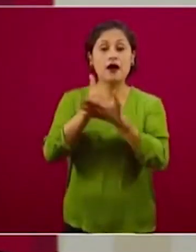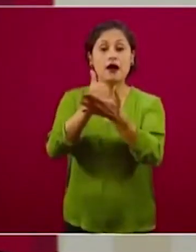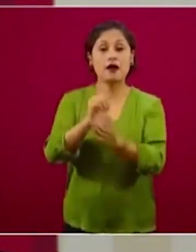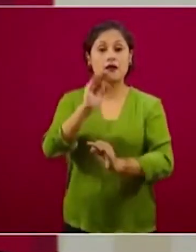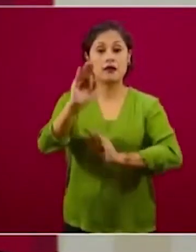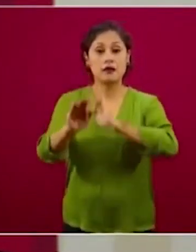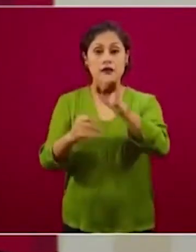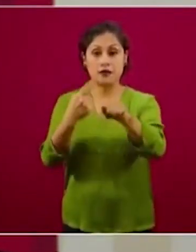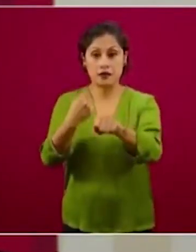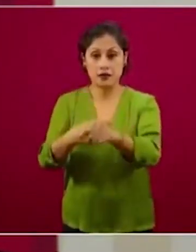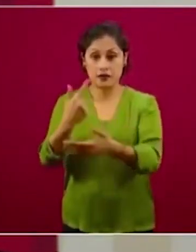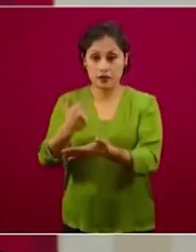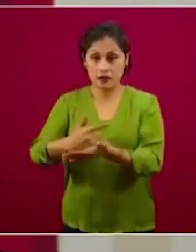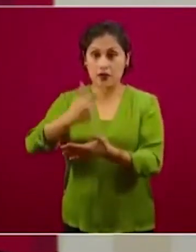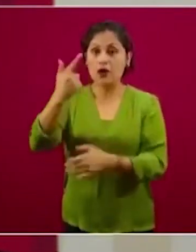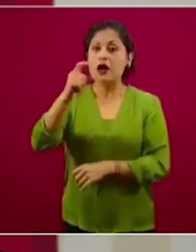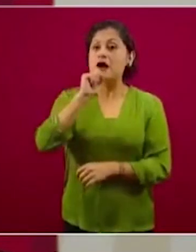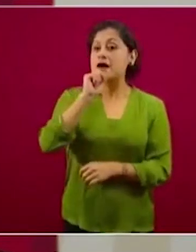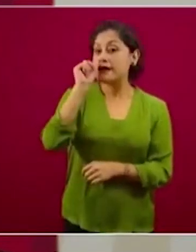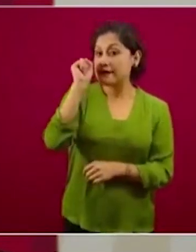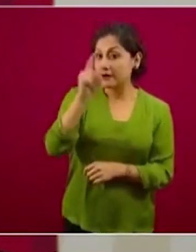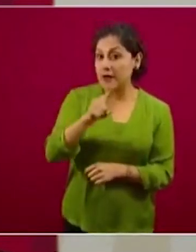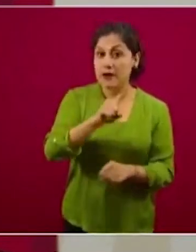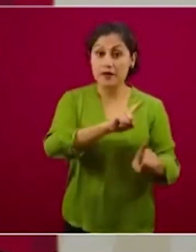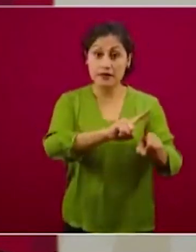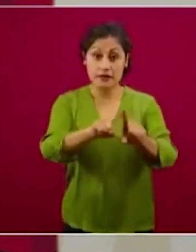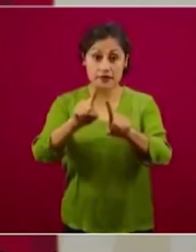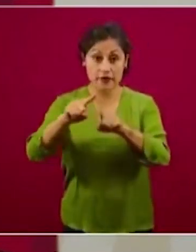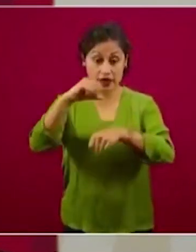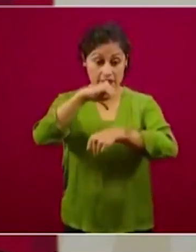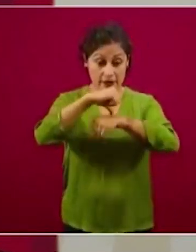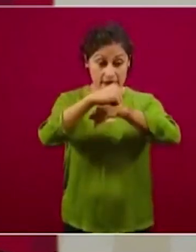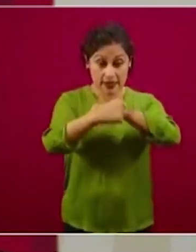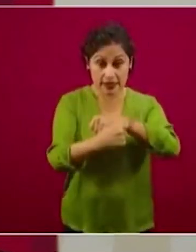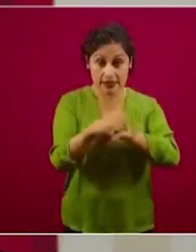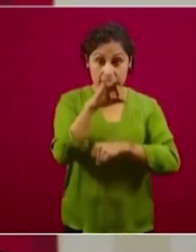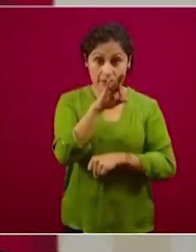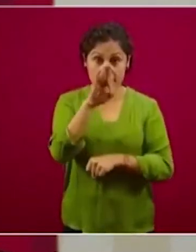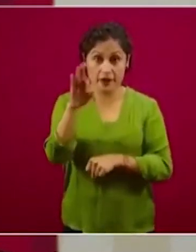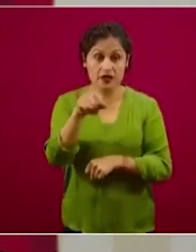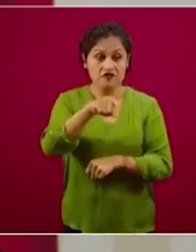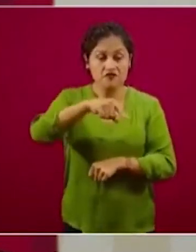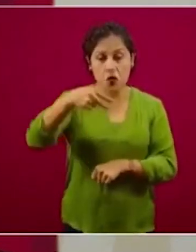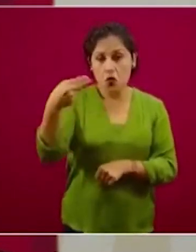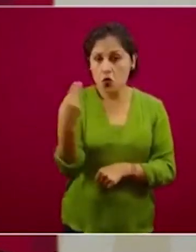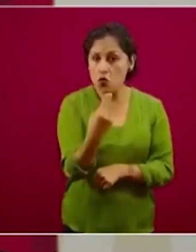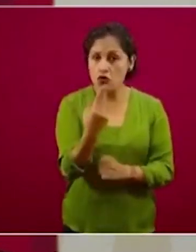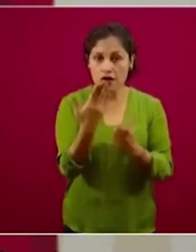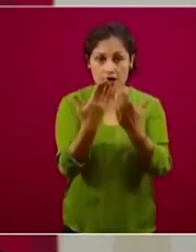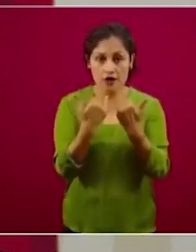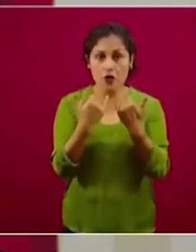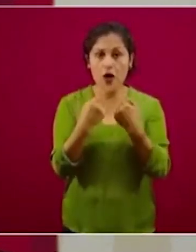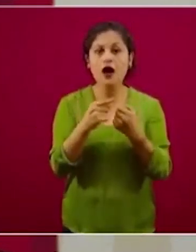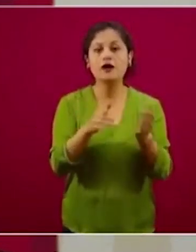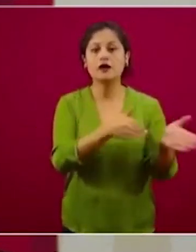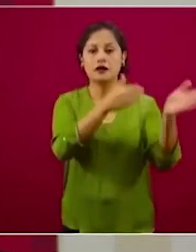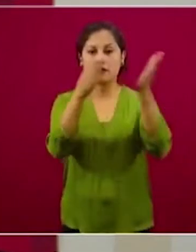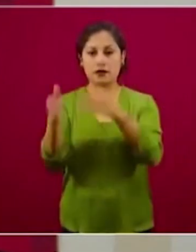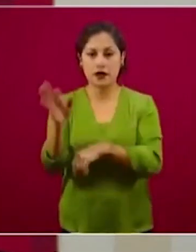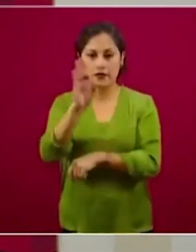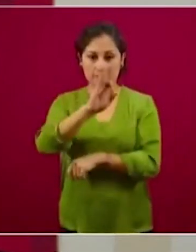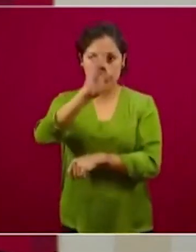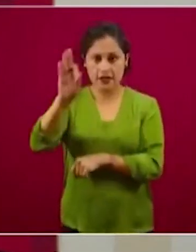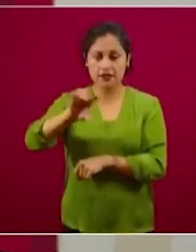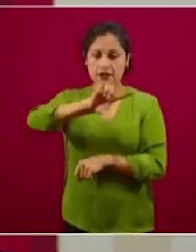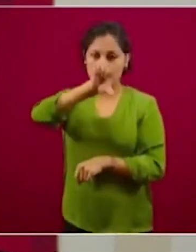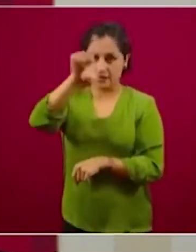cancelar o posponer las cirugías y los procedimientos no prioritarios que pueden esperar sin poner en riesgo